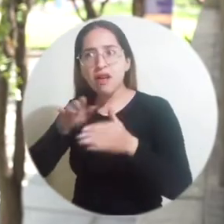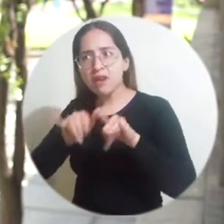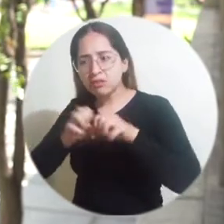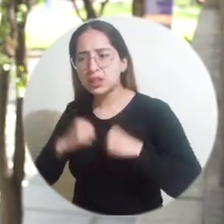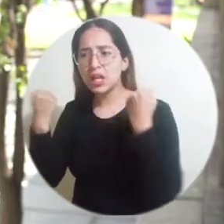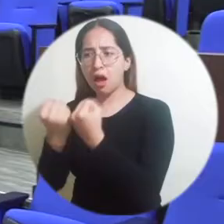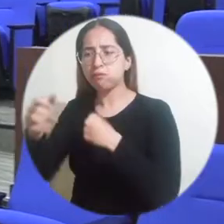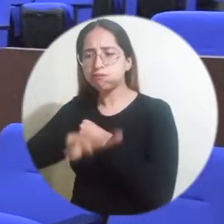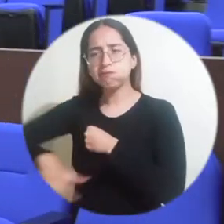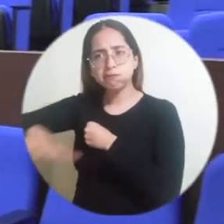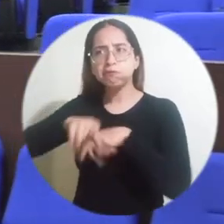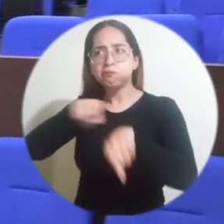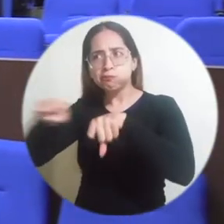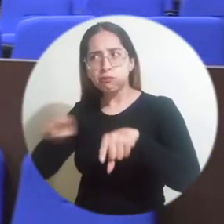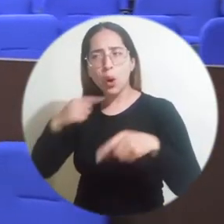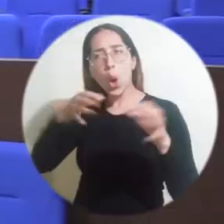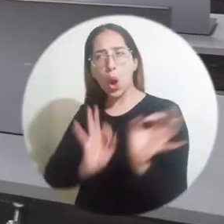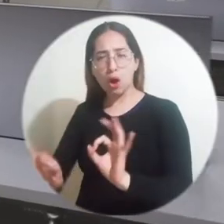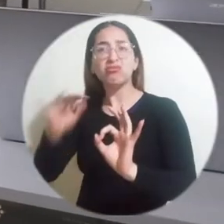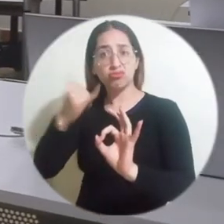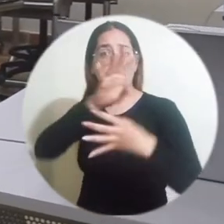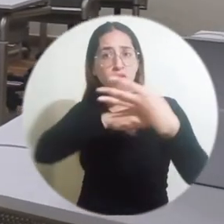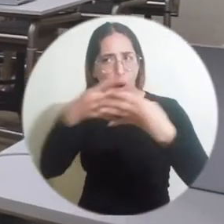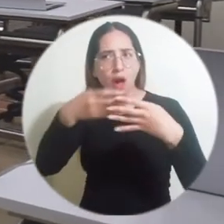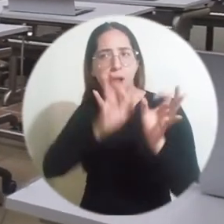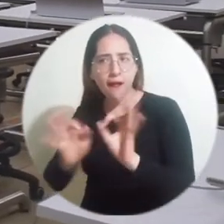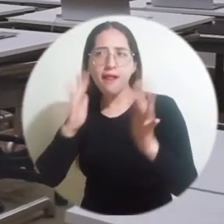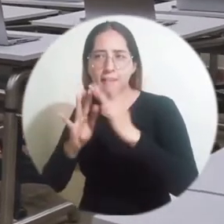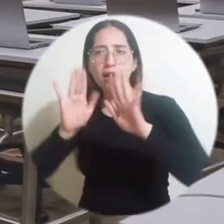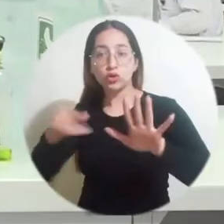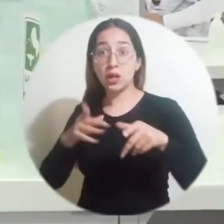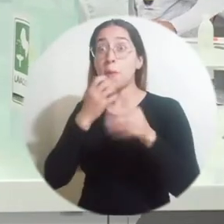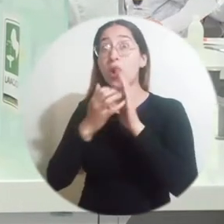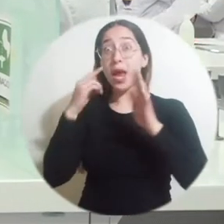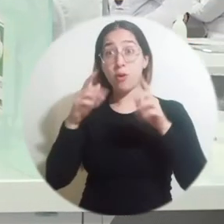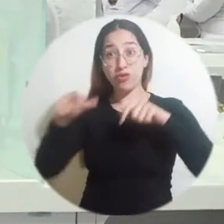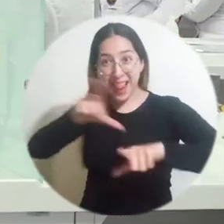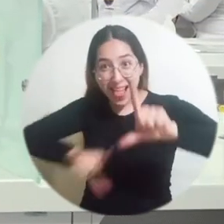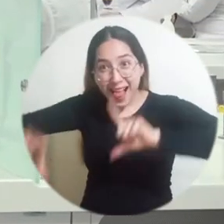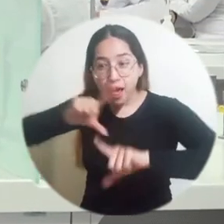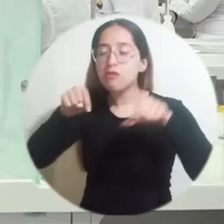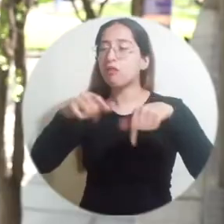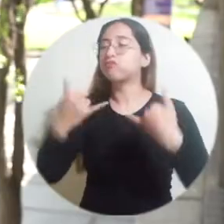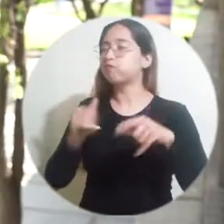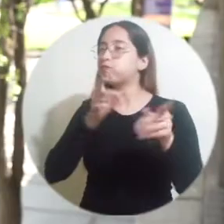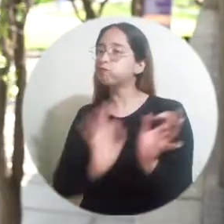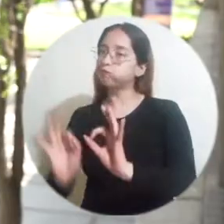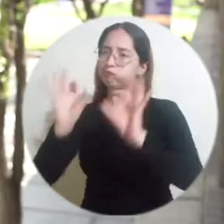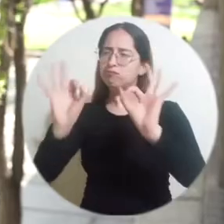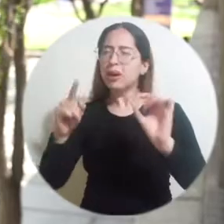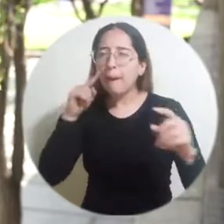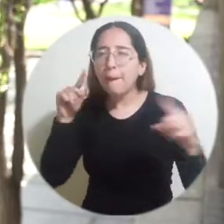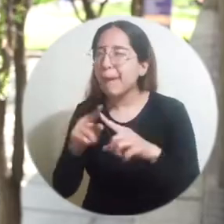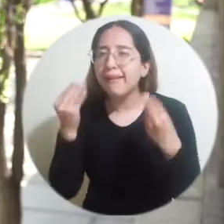tema de salones, los salones están con sus horarios organizados. Las salas y los laboratorios y demás están para ustedes, siguen estando al servicio